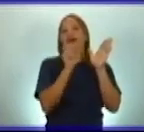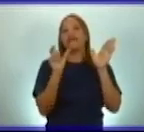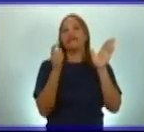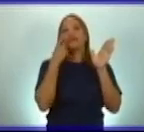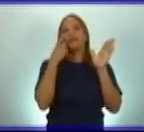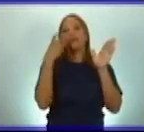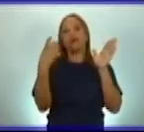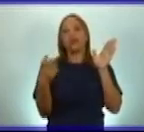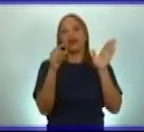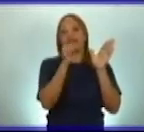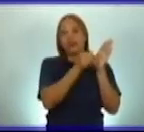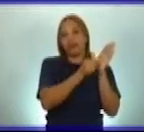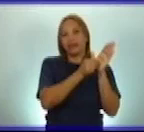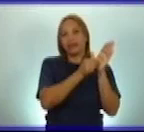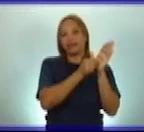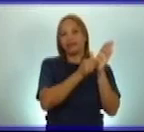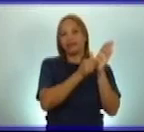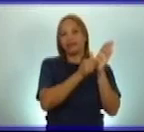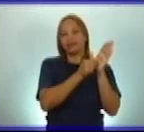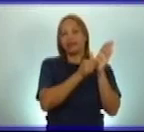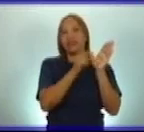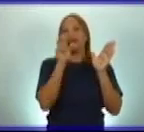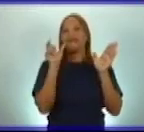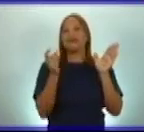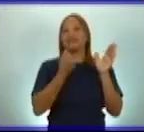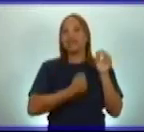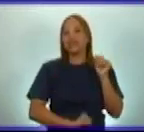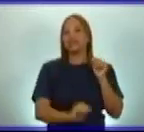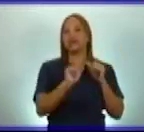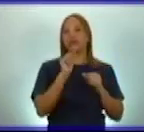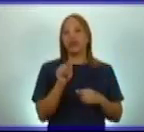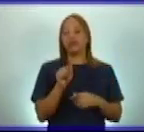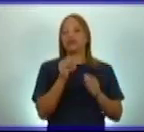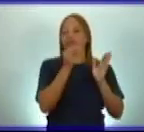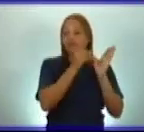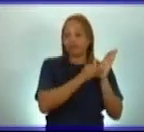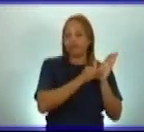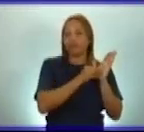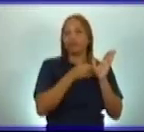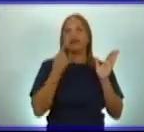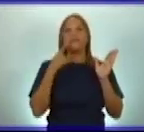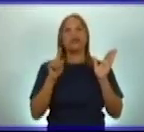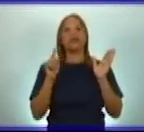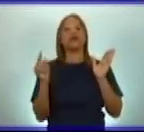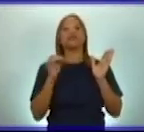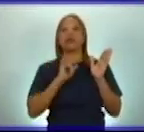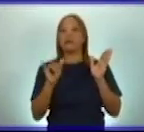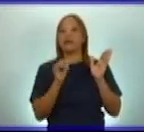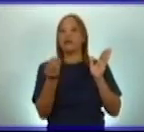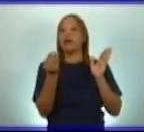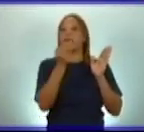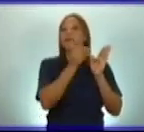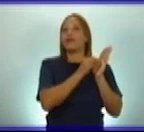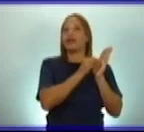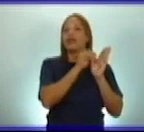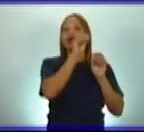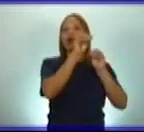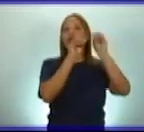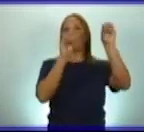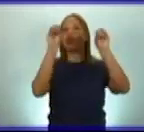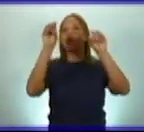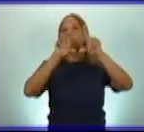nacimiento, pero también debes ubicar el lugar